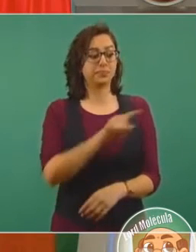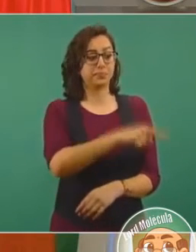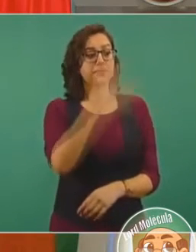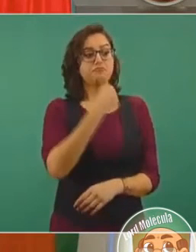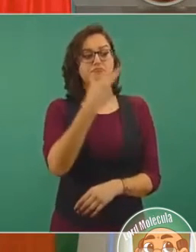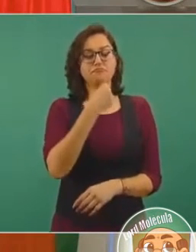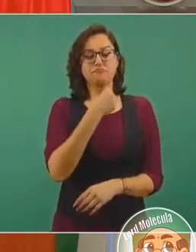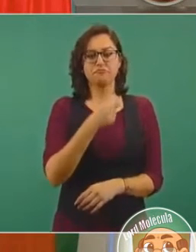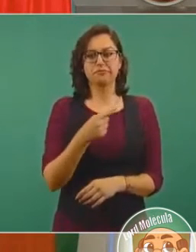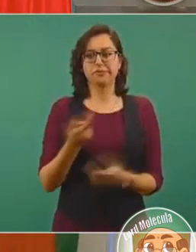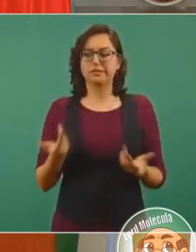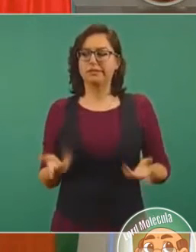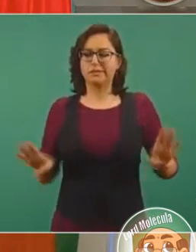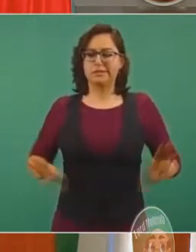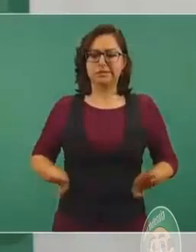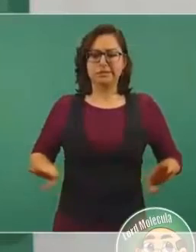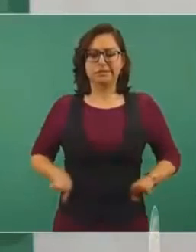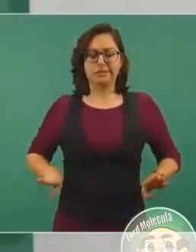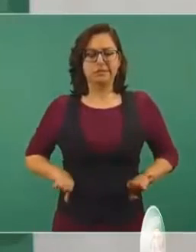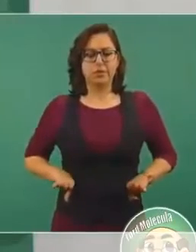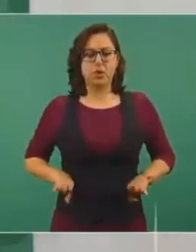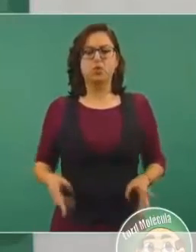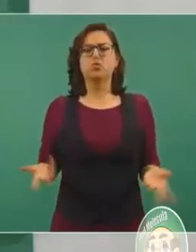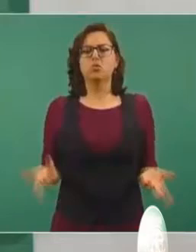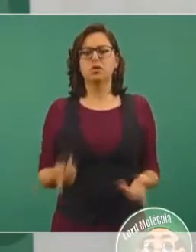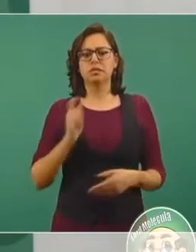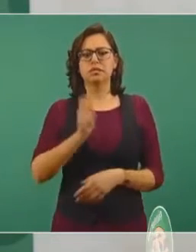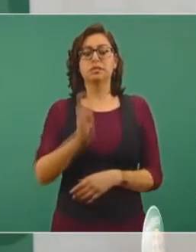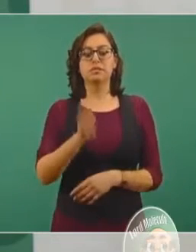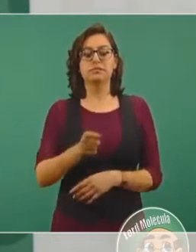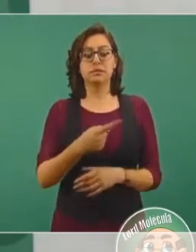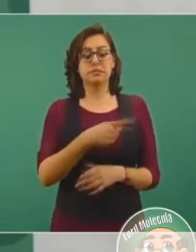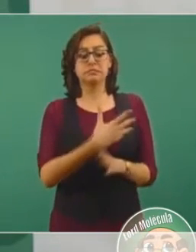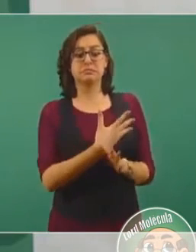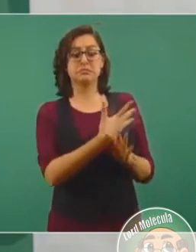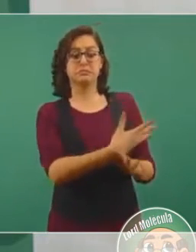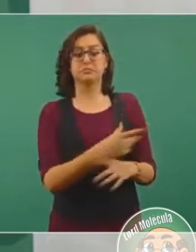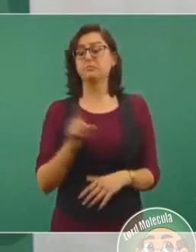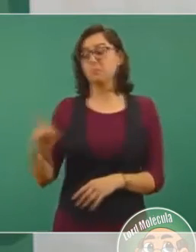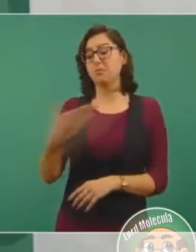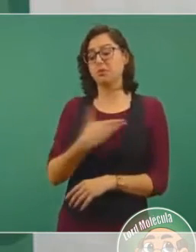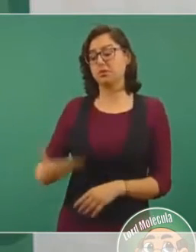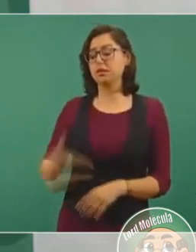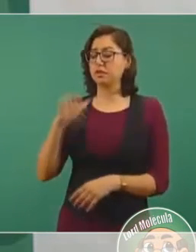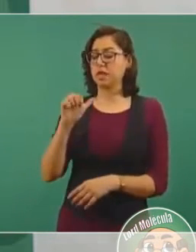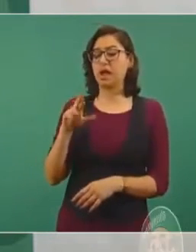se resume cuando sostiene que el presidente Cárdenas tenía razón